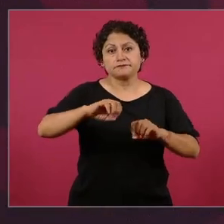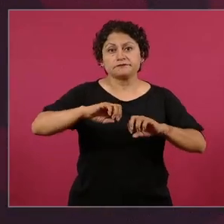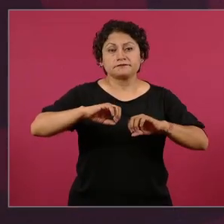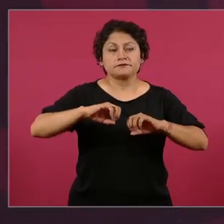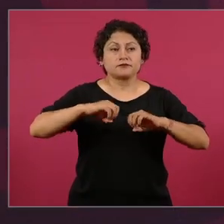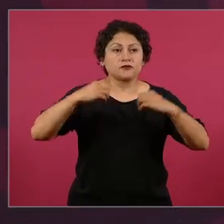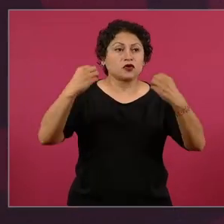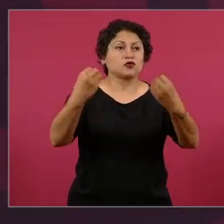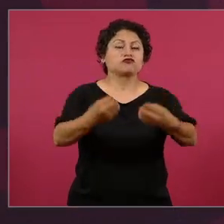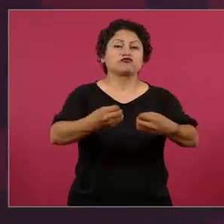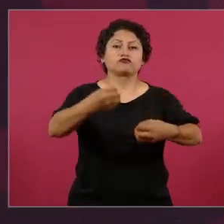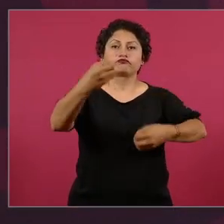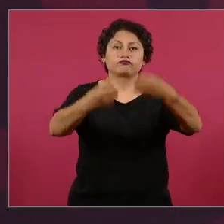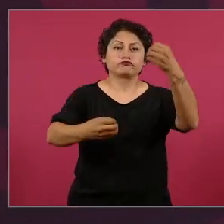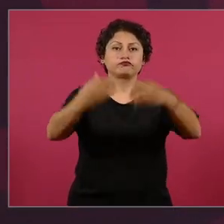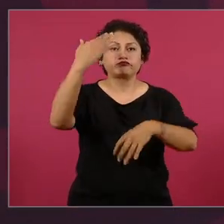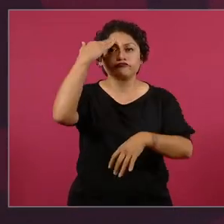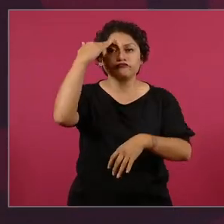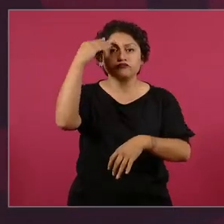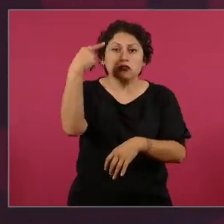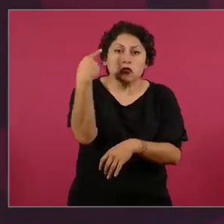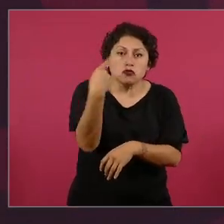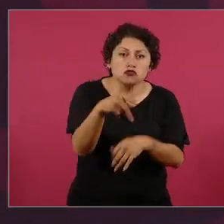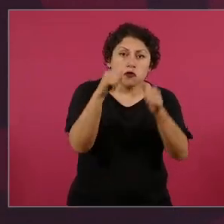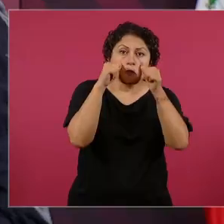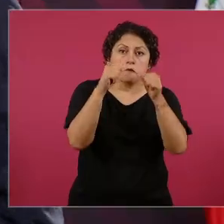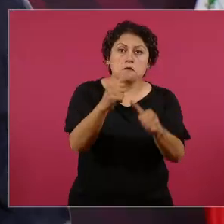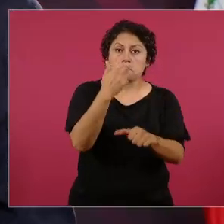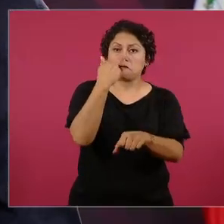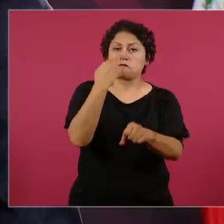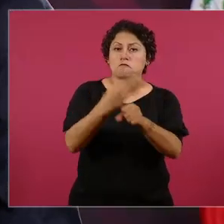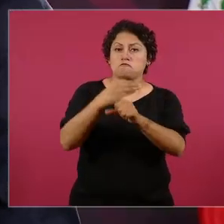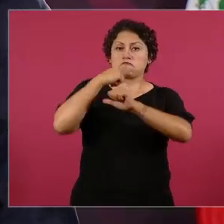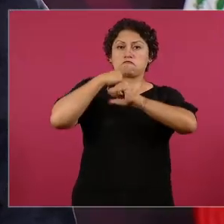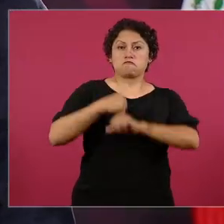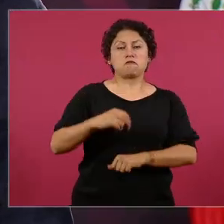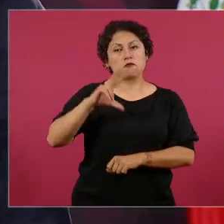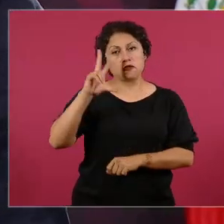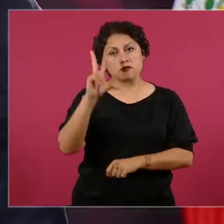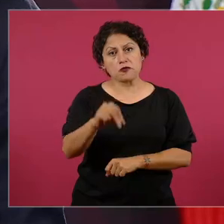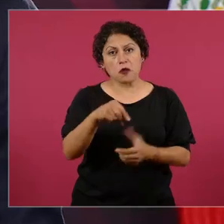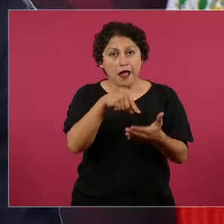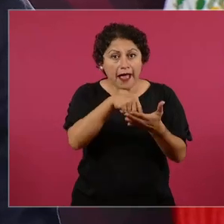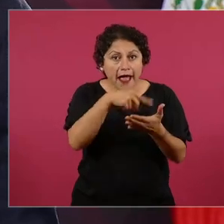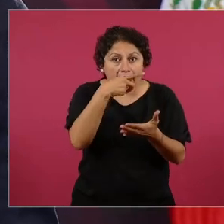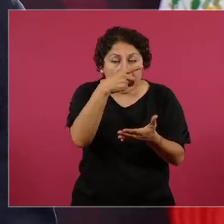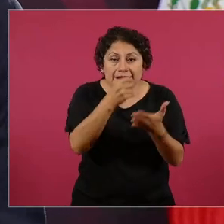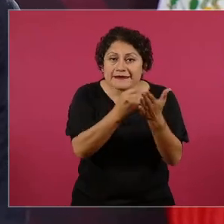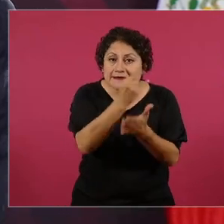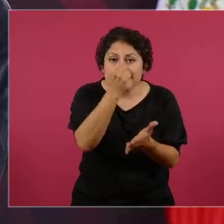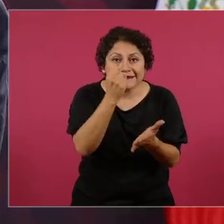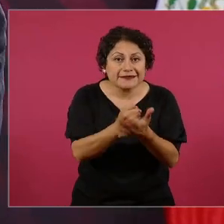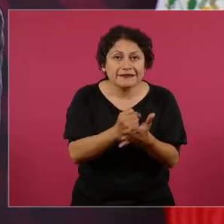que tenía que irse este asunto a